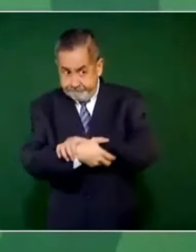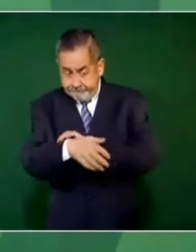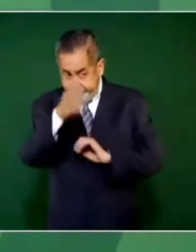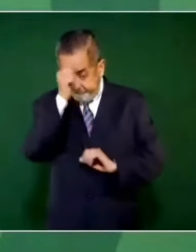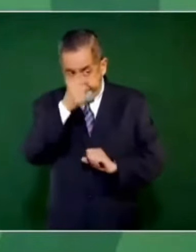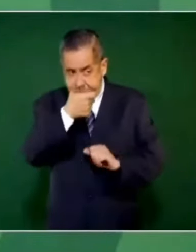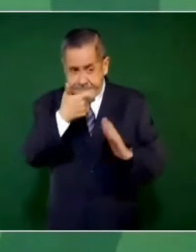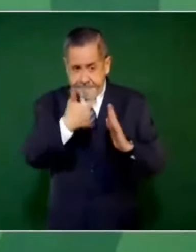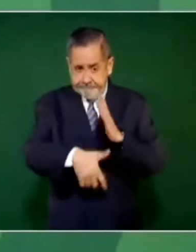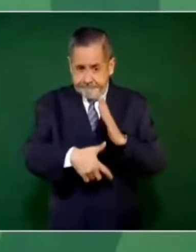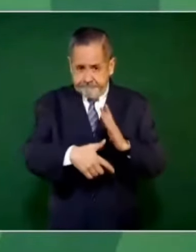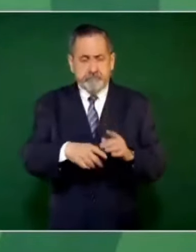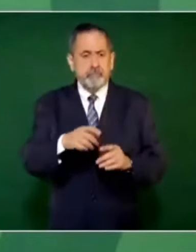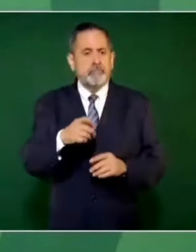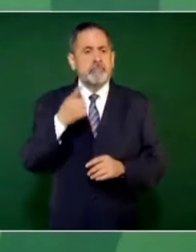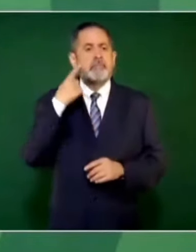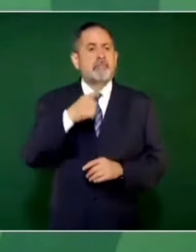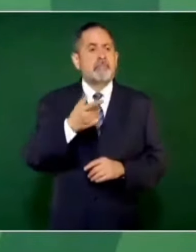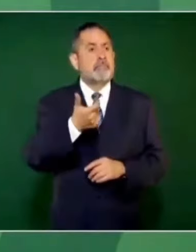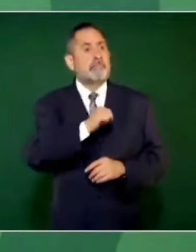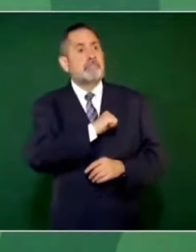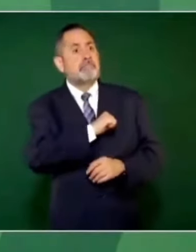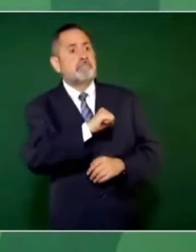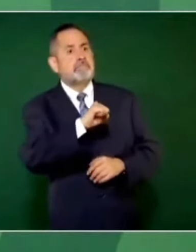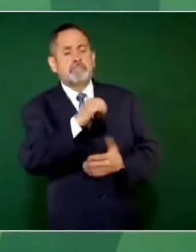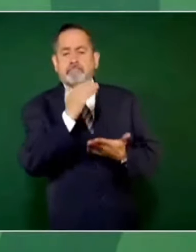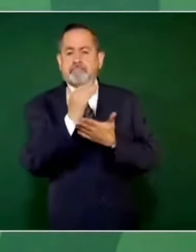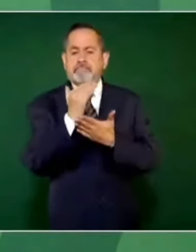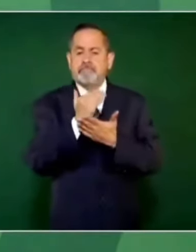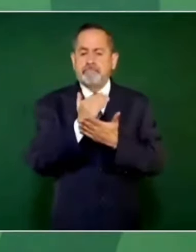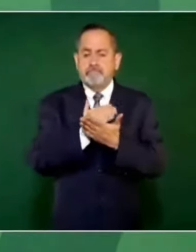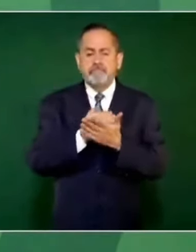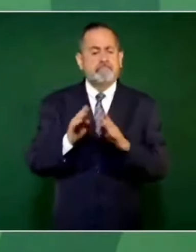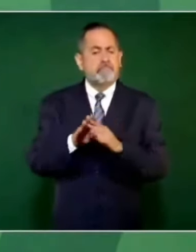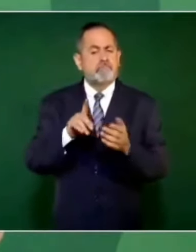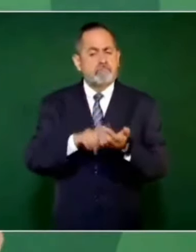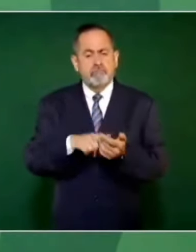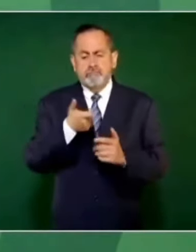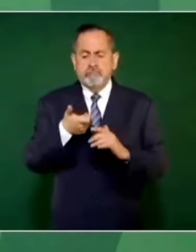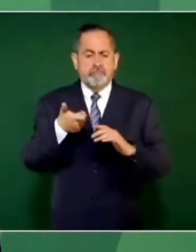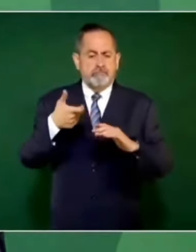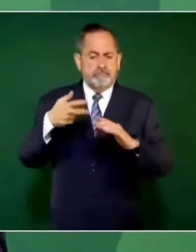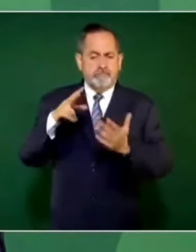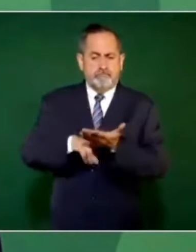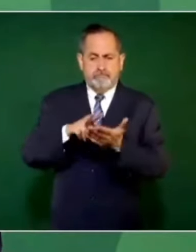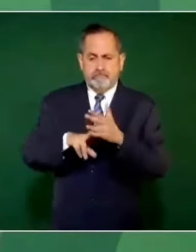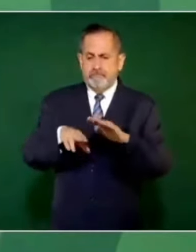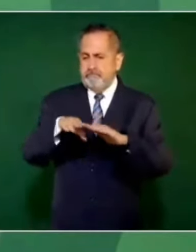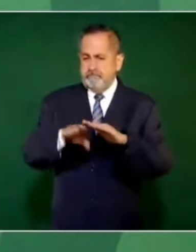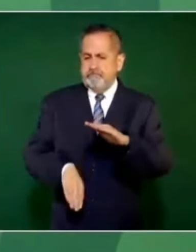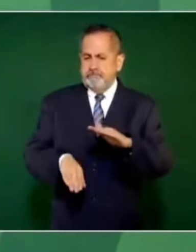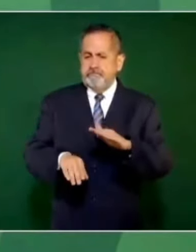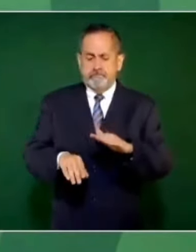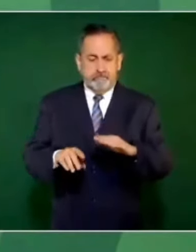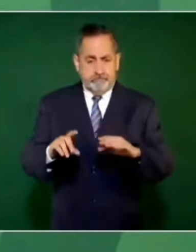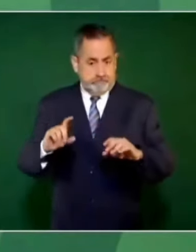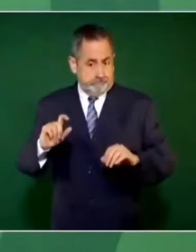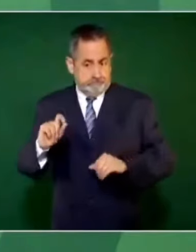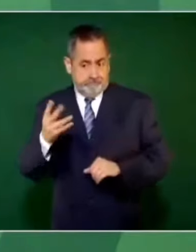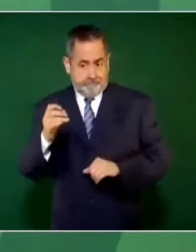enfrentar la inflación que iban a costar esos 24